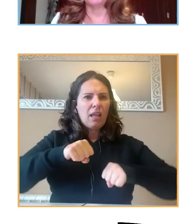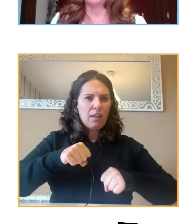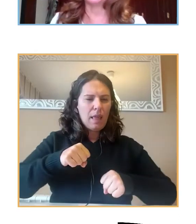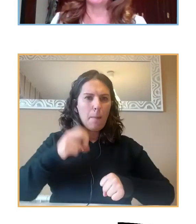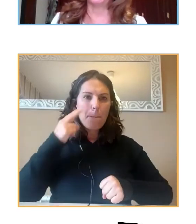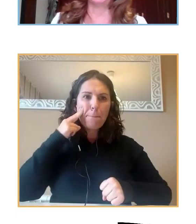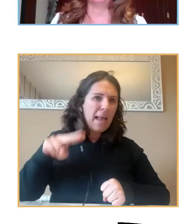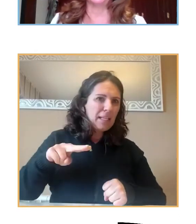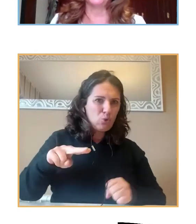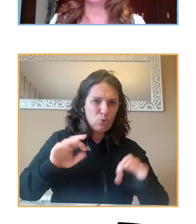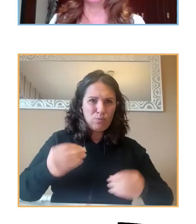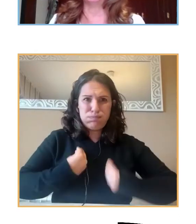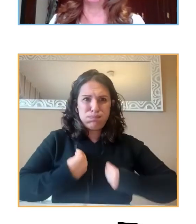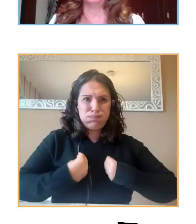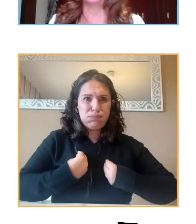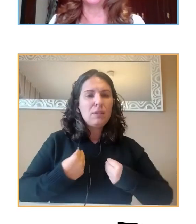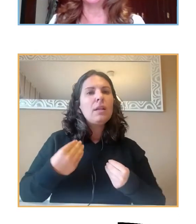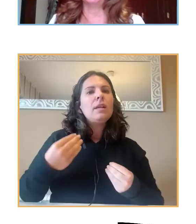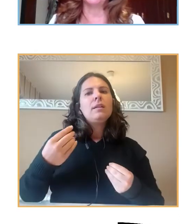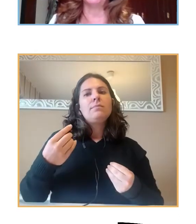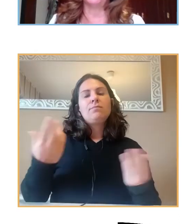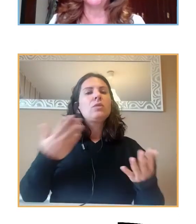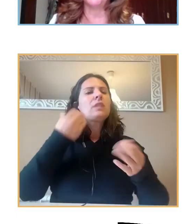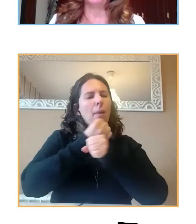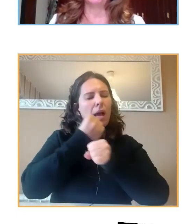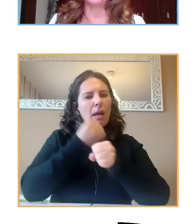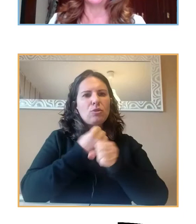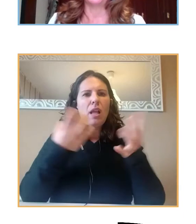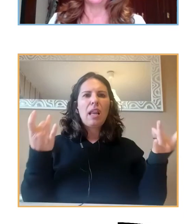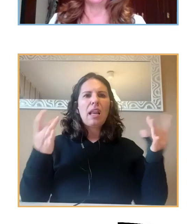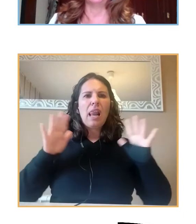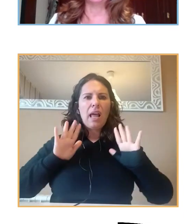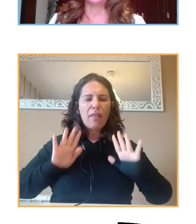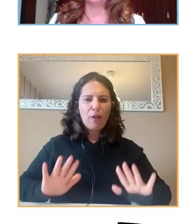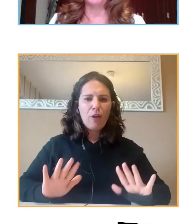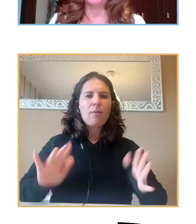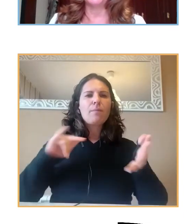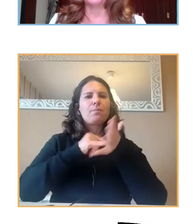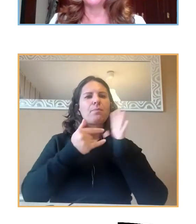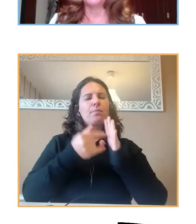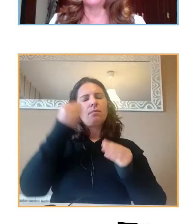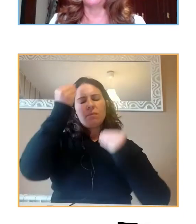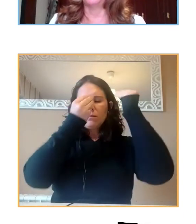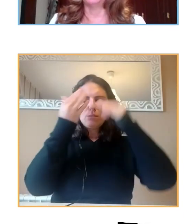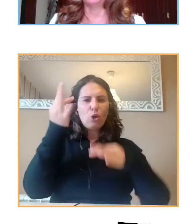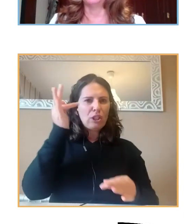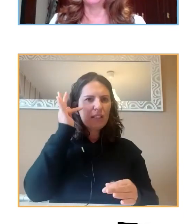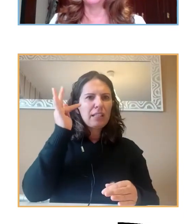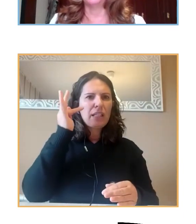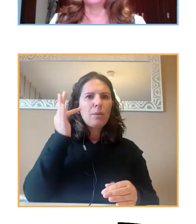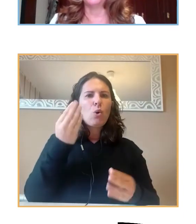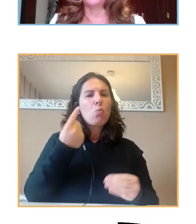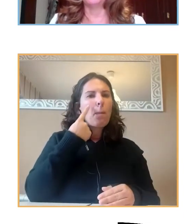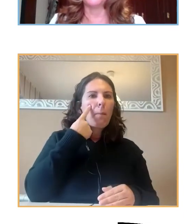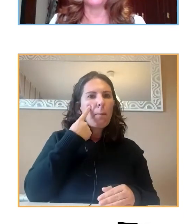necesita, por lo que estamos diciendo, relajación, técnicas de pensamiento positivo y estar muy pendientes de nuestros niños